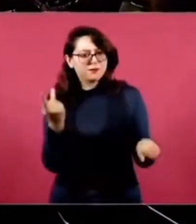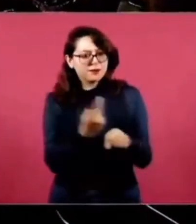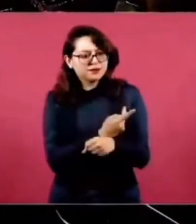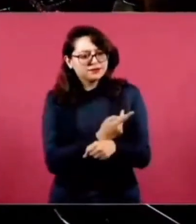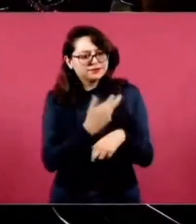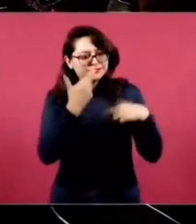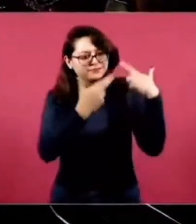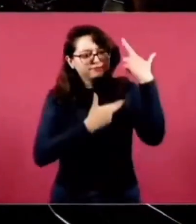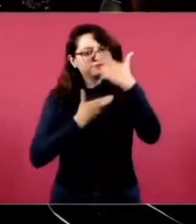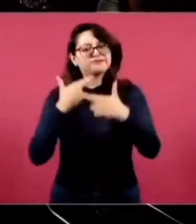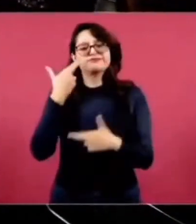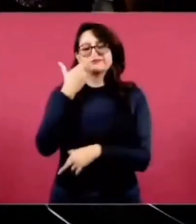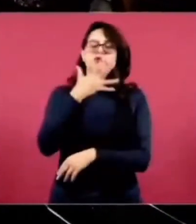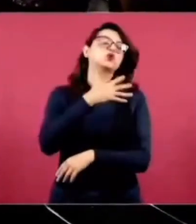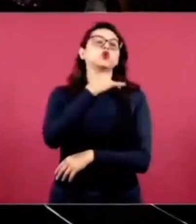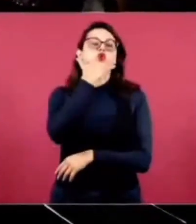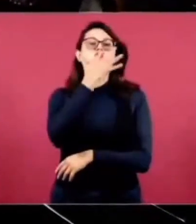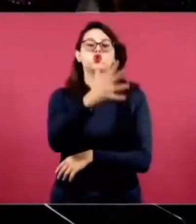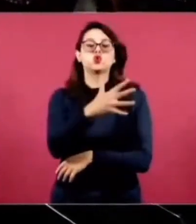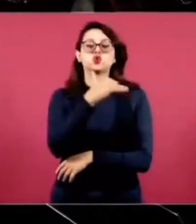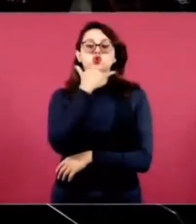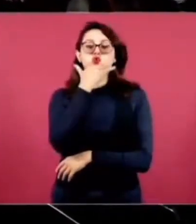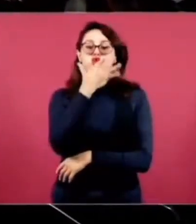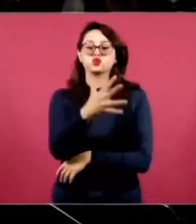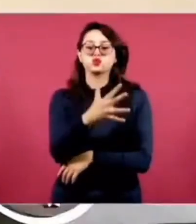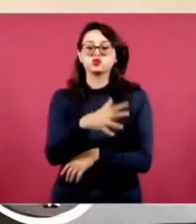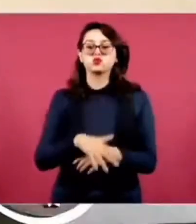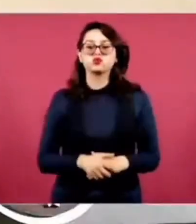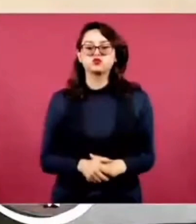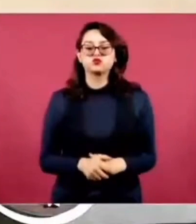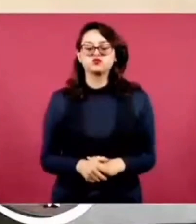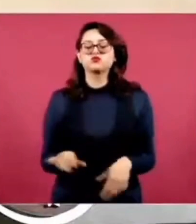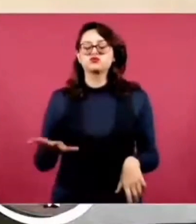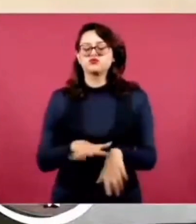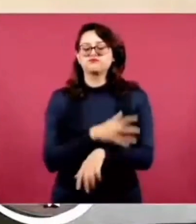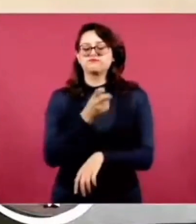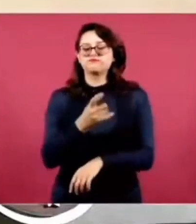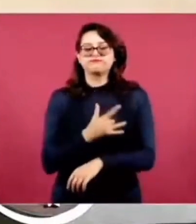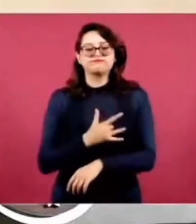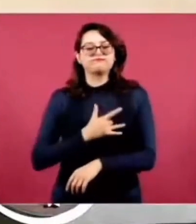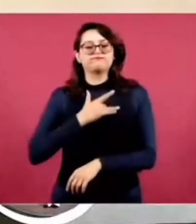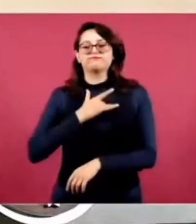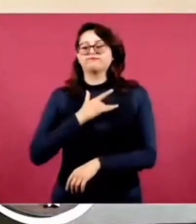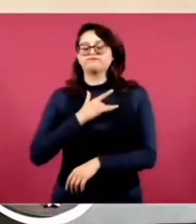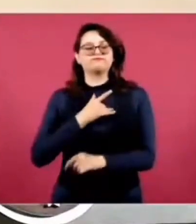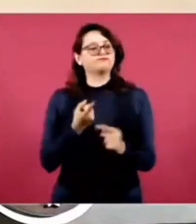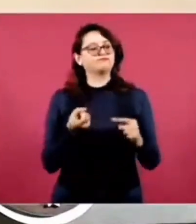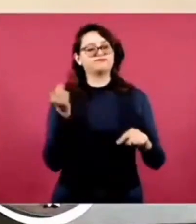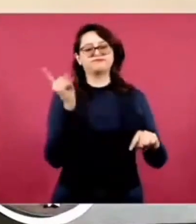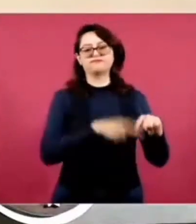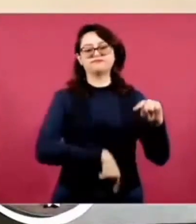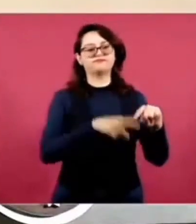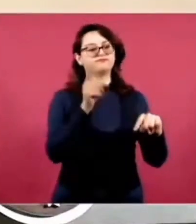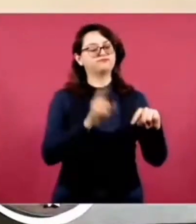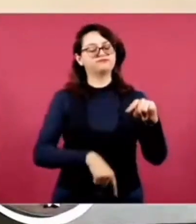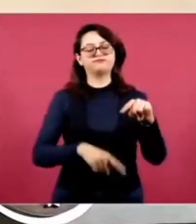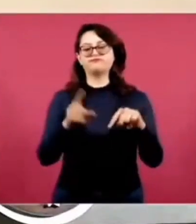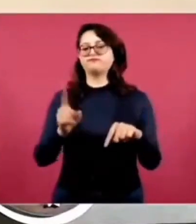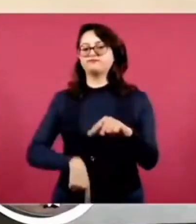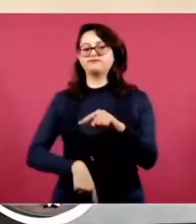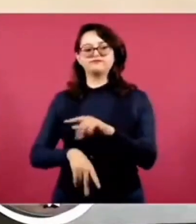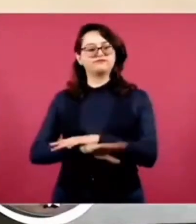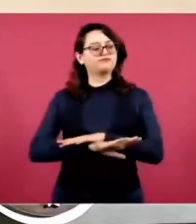Entonces, se tomó la decisión de hacer la venta de los predios